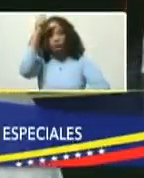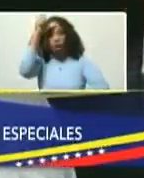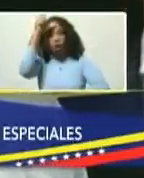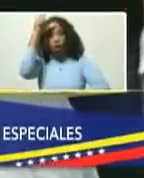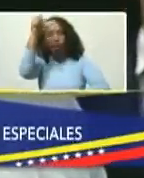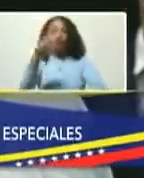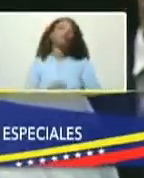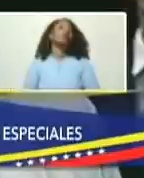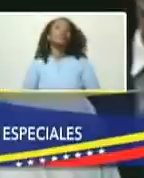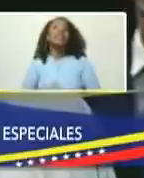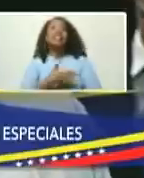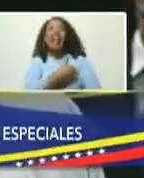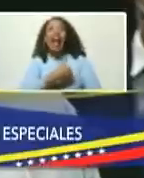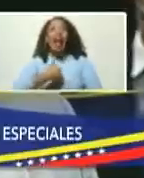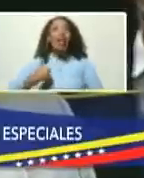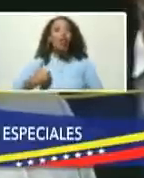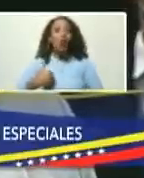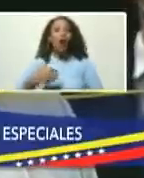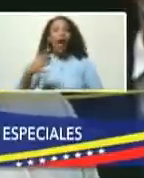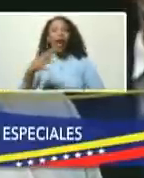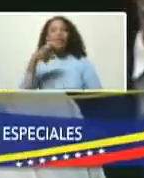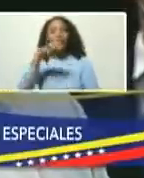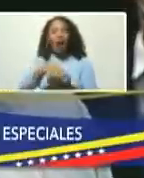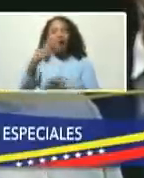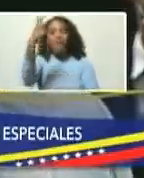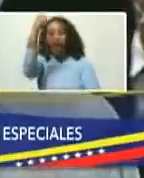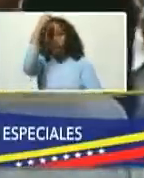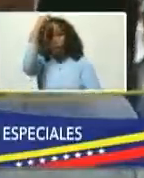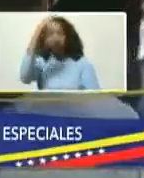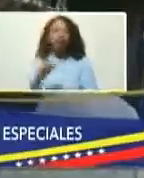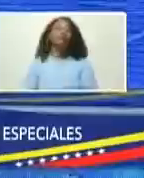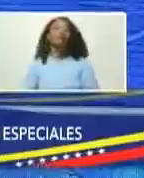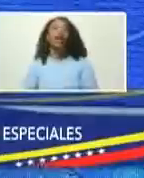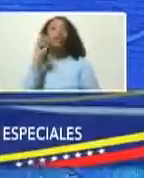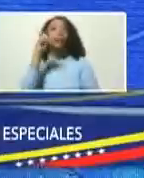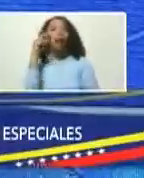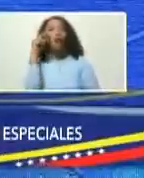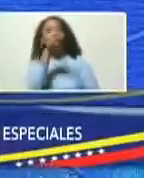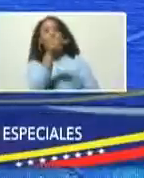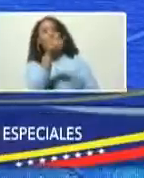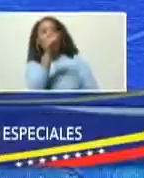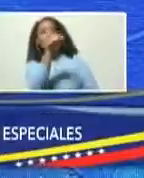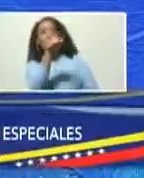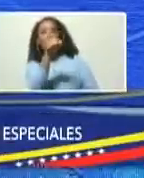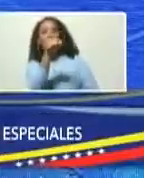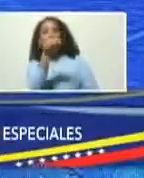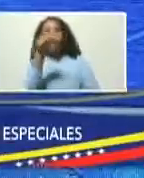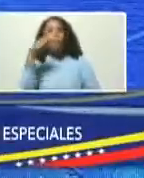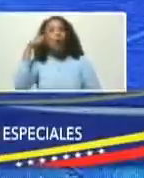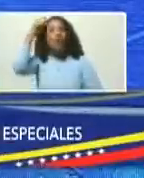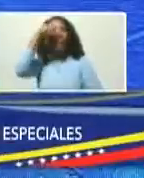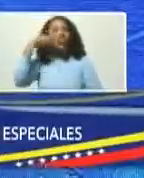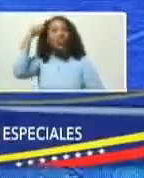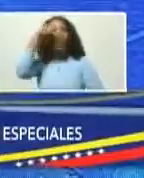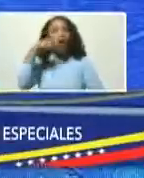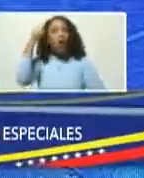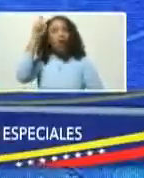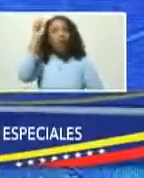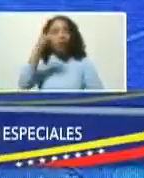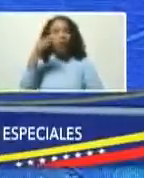mi muy querido estado Falcón. También veo conectado por videoconferencia, ¿verdad?